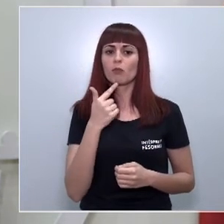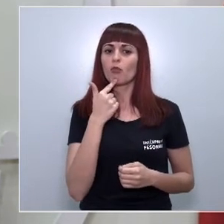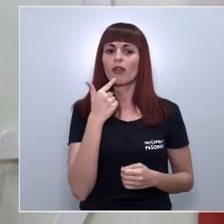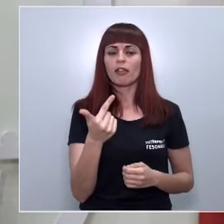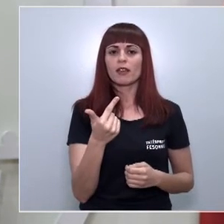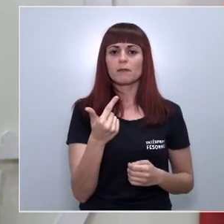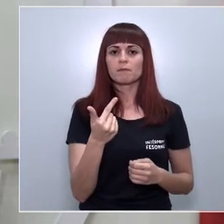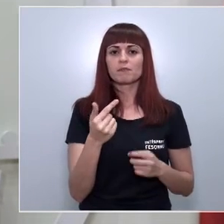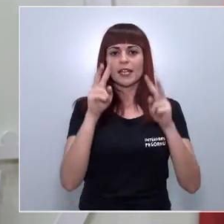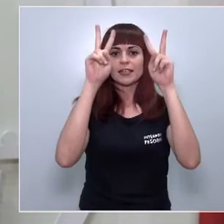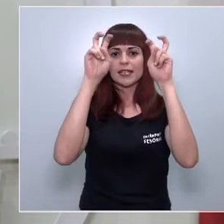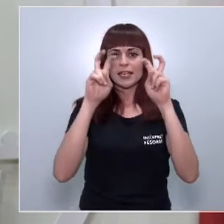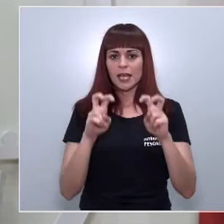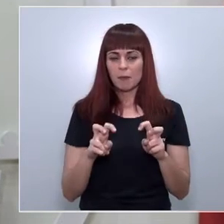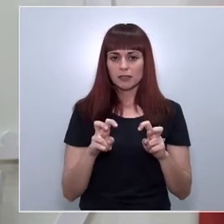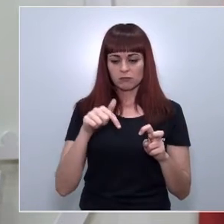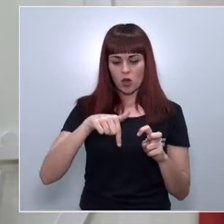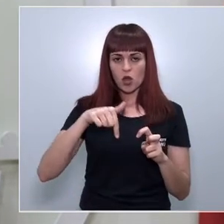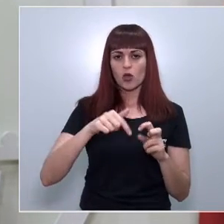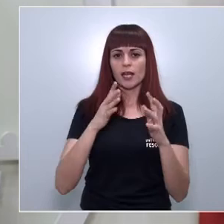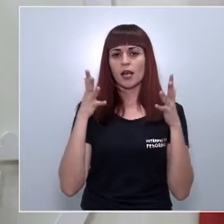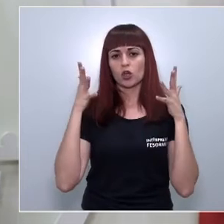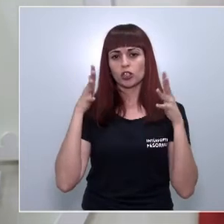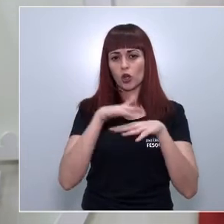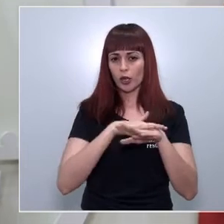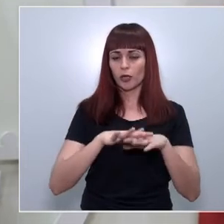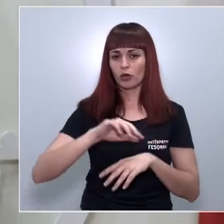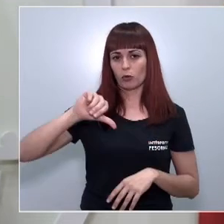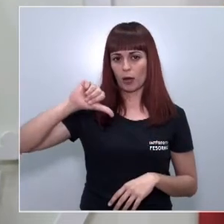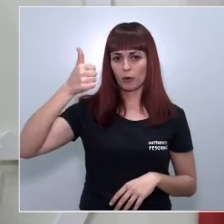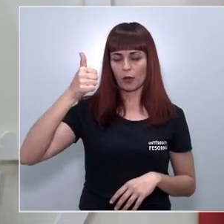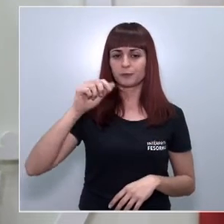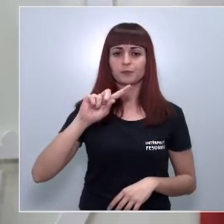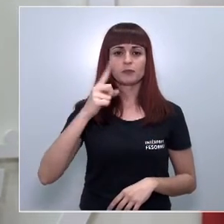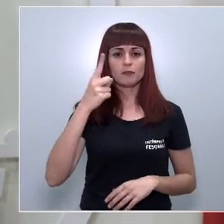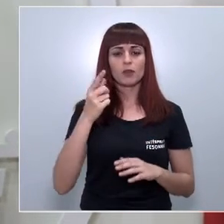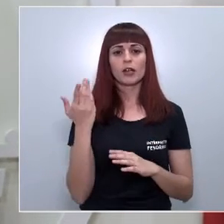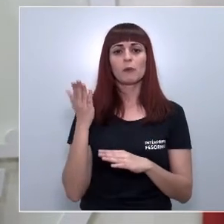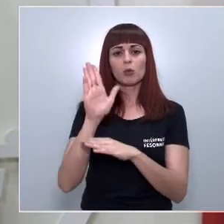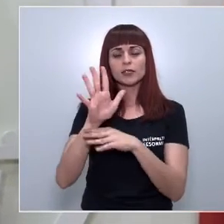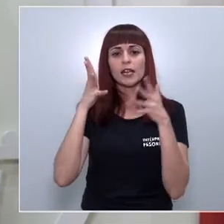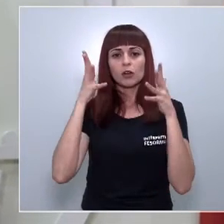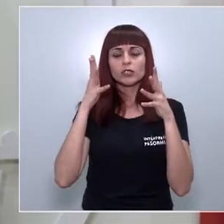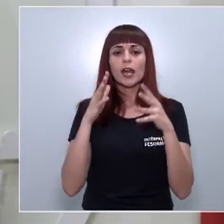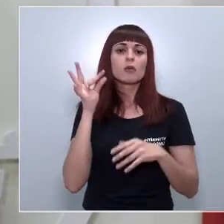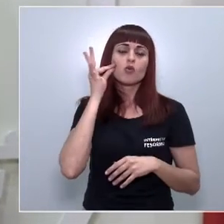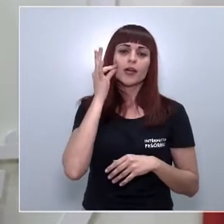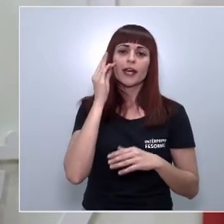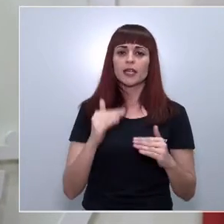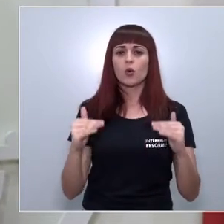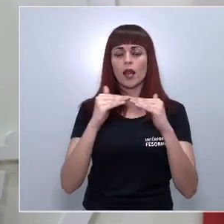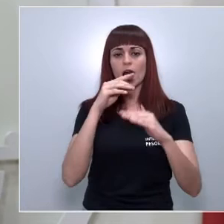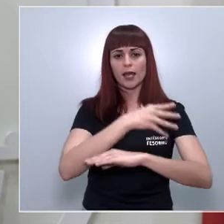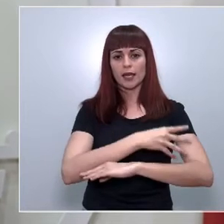algunos de los asuntos que hemos aprobado hoy en Consejo de Gobierno. En primer lugar, y a propuesta de la Consejería de Mujer e Igualdad LGTBI,